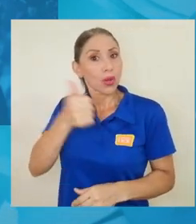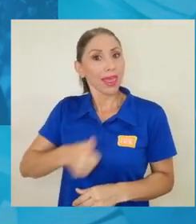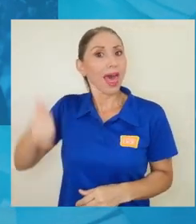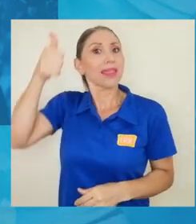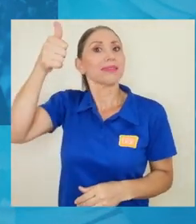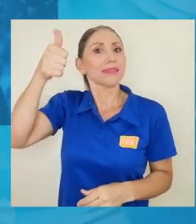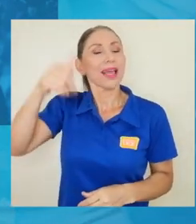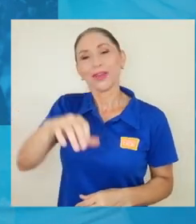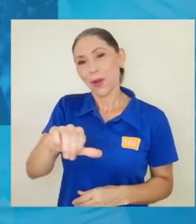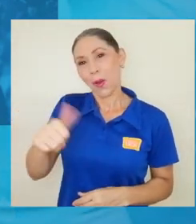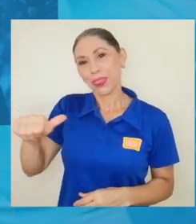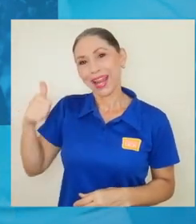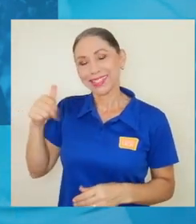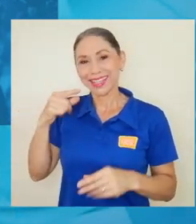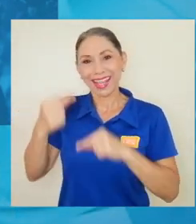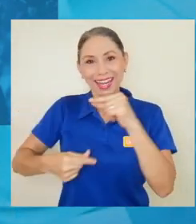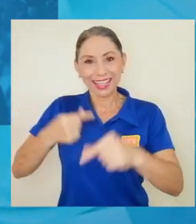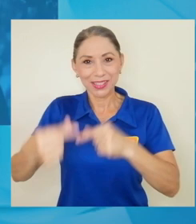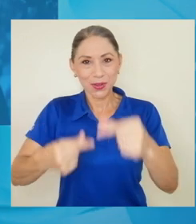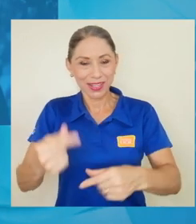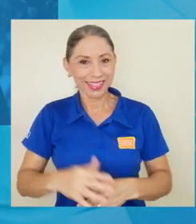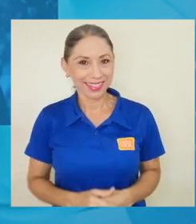son otras generaciones, ¿verdad?